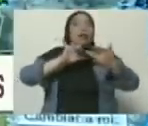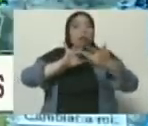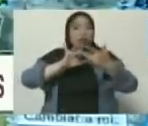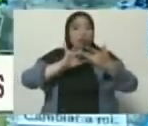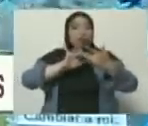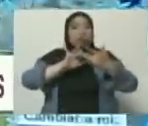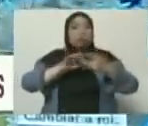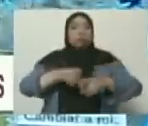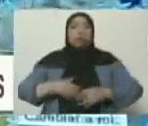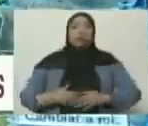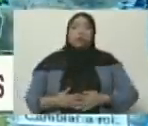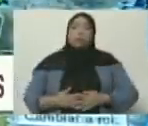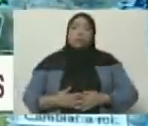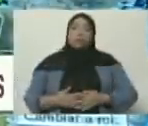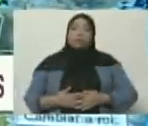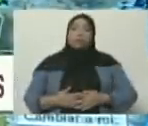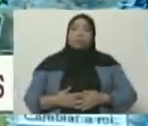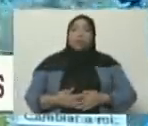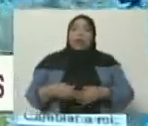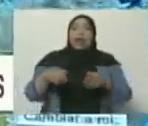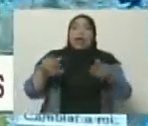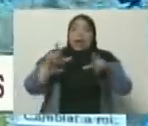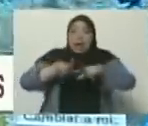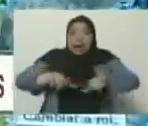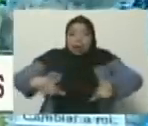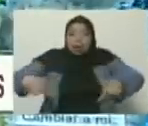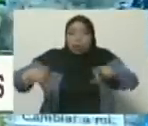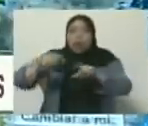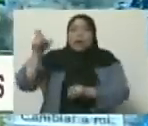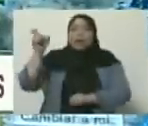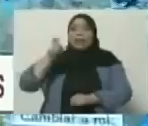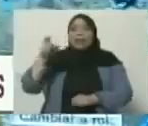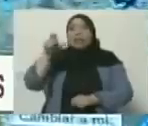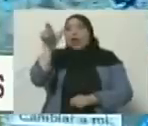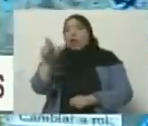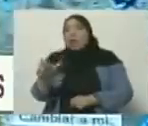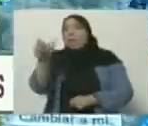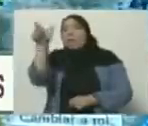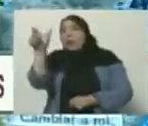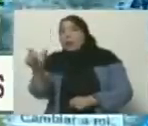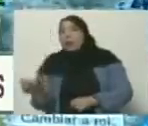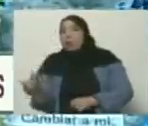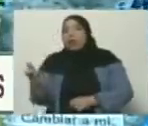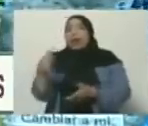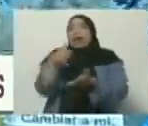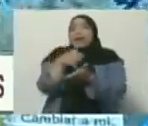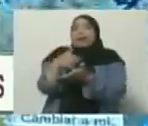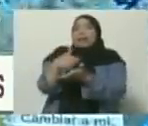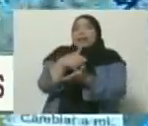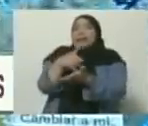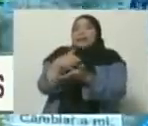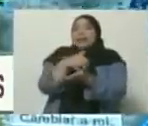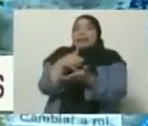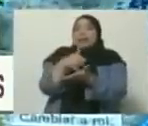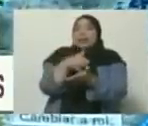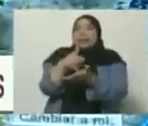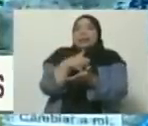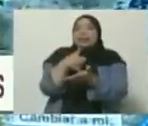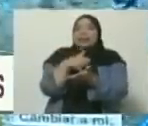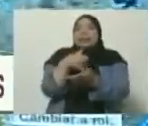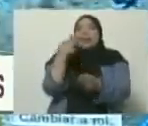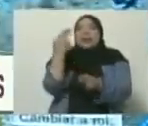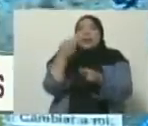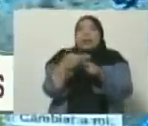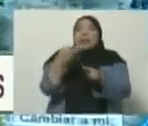garantizarán los refugios necesarios en cada estado para aquellas personas que están en las zonas de peligro inminente identificadas por